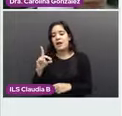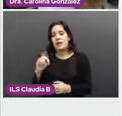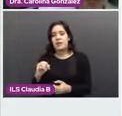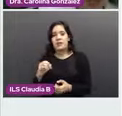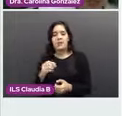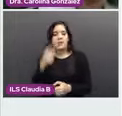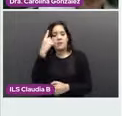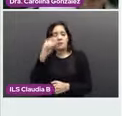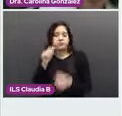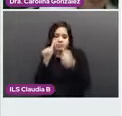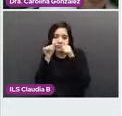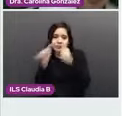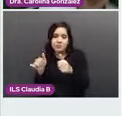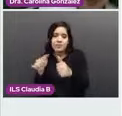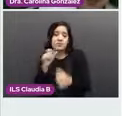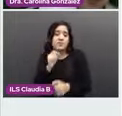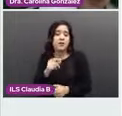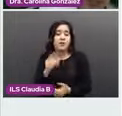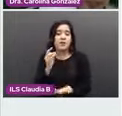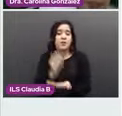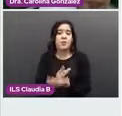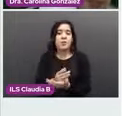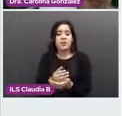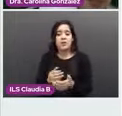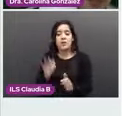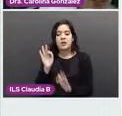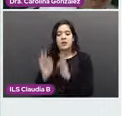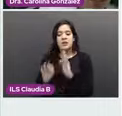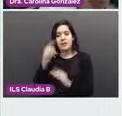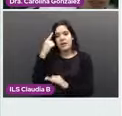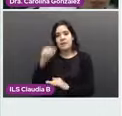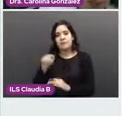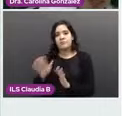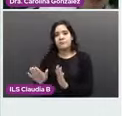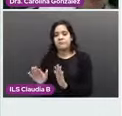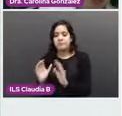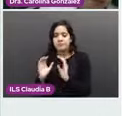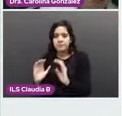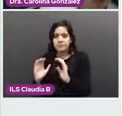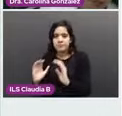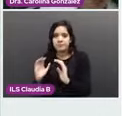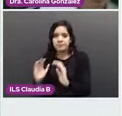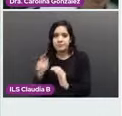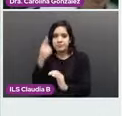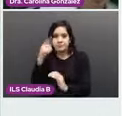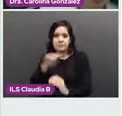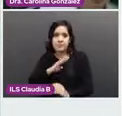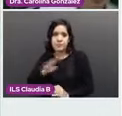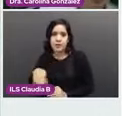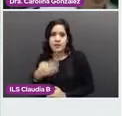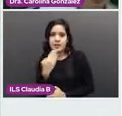cirugía paliativa. El tratamiento siguiente es quimioterapia y cuidados paliativos.